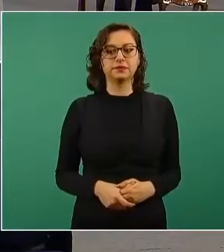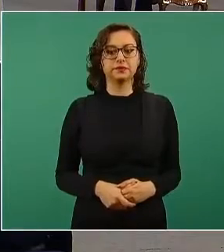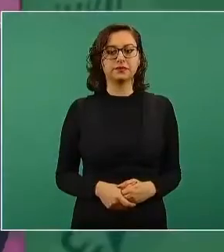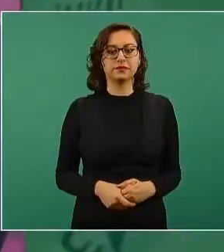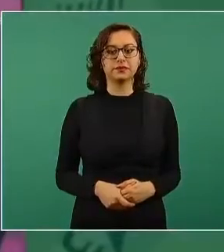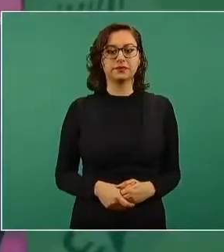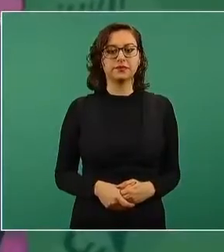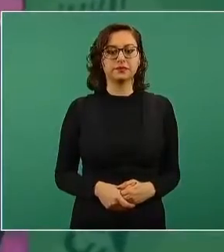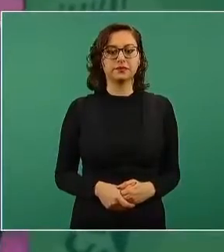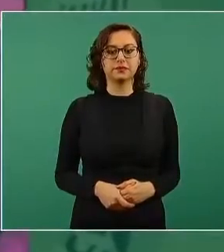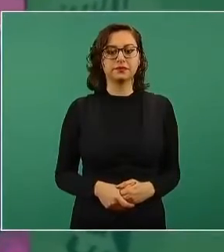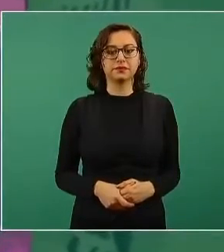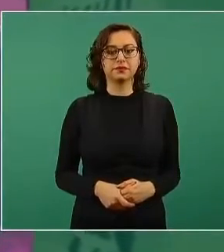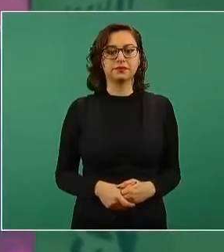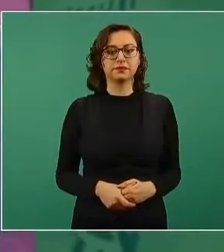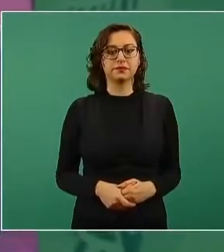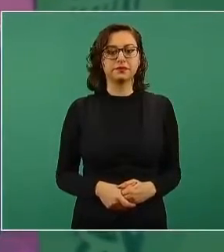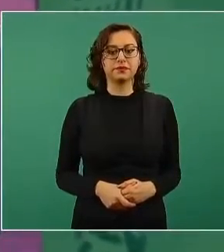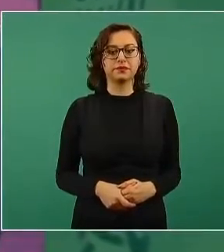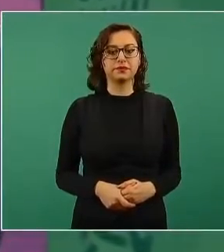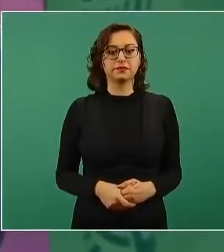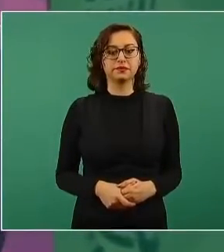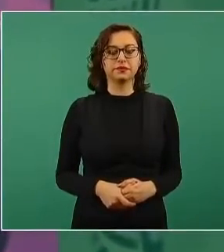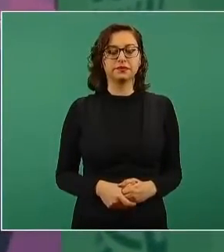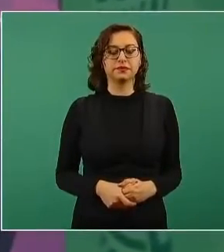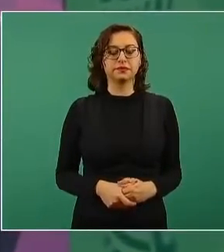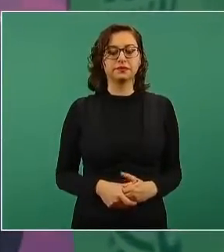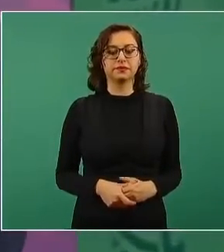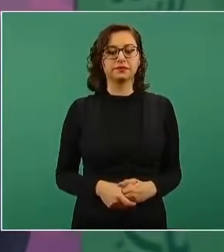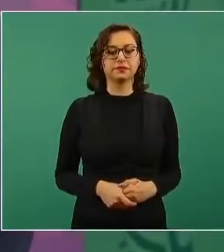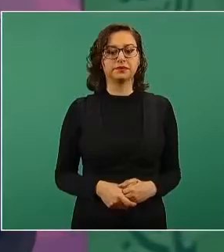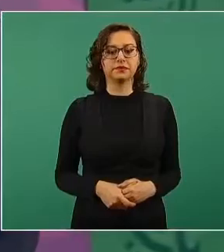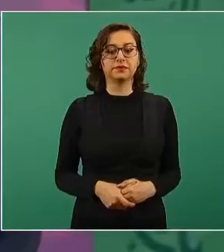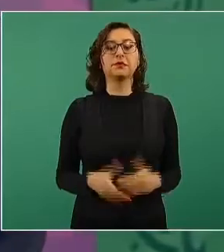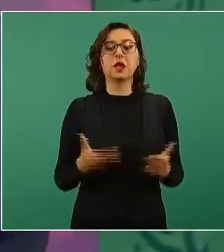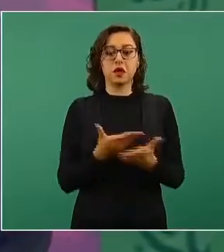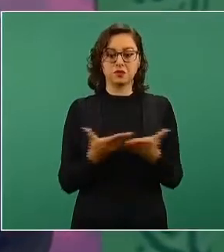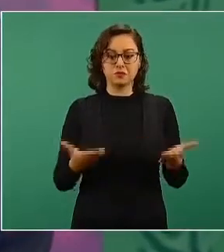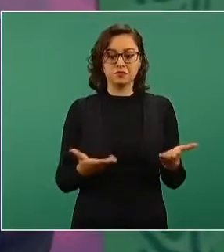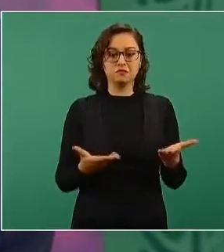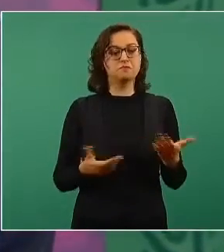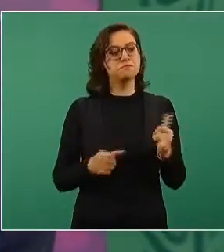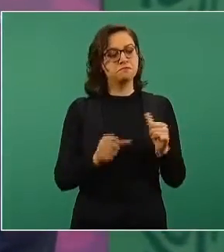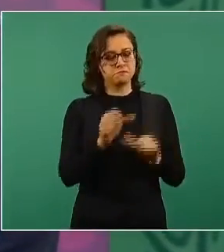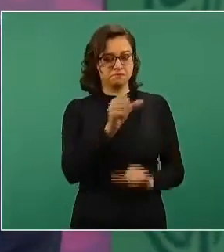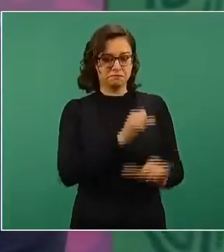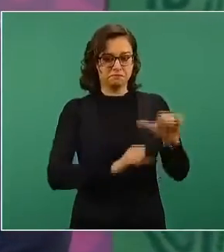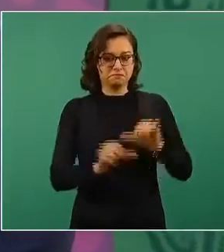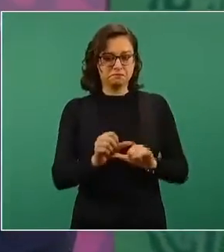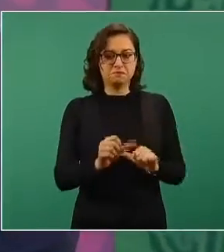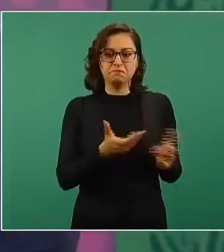tome la palabra, que